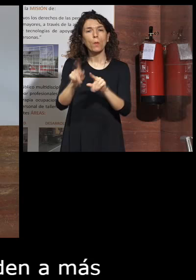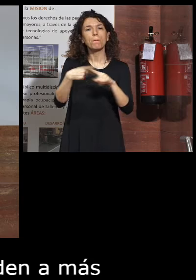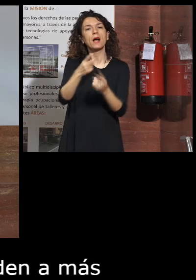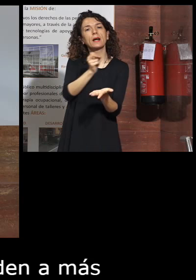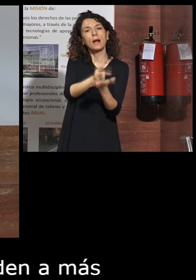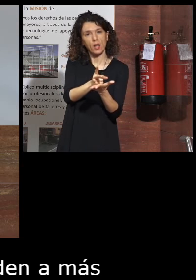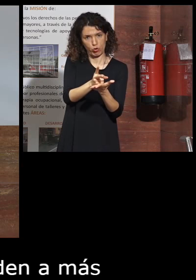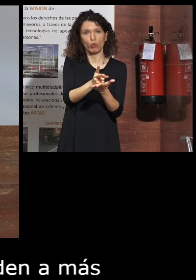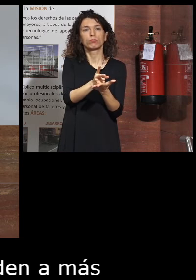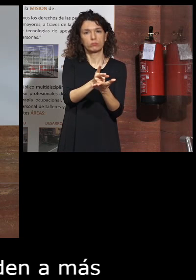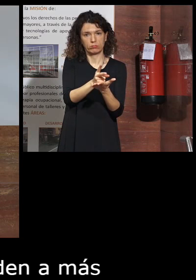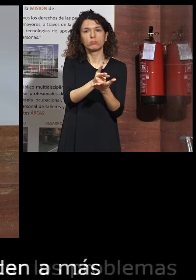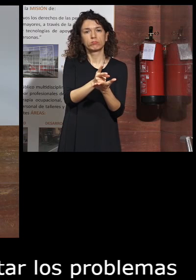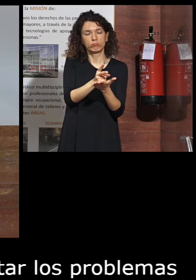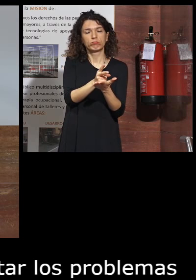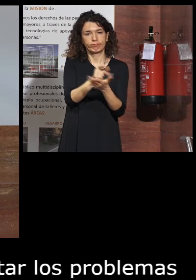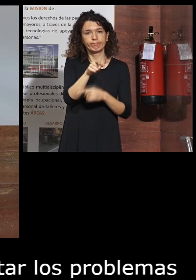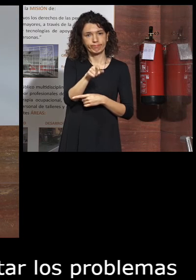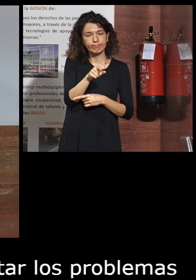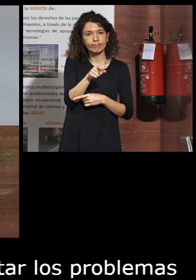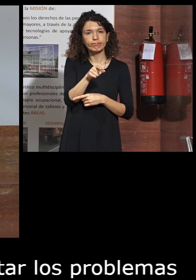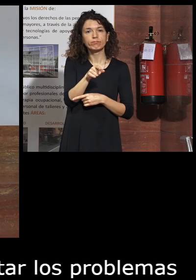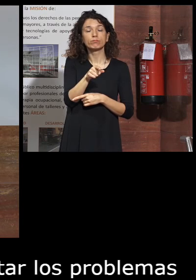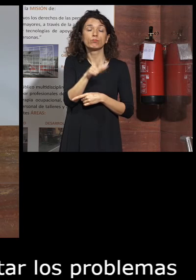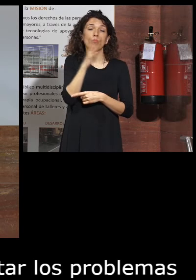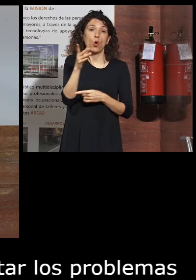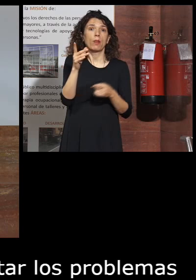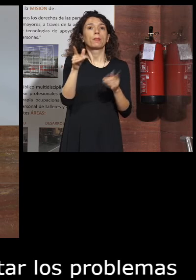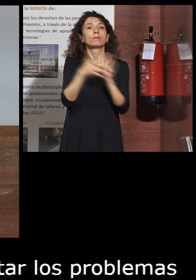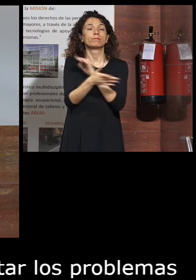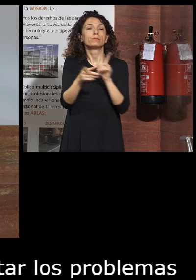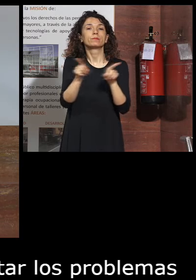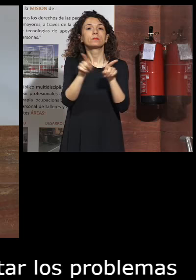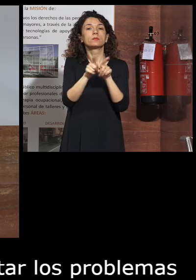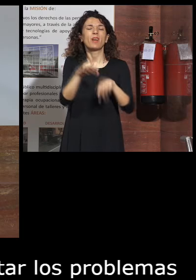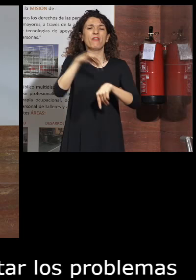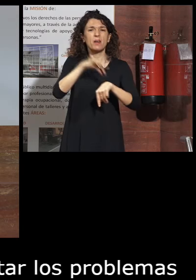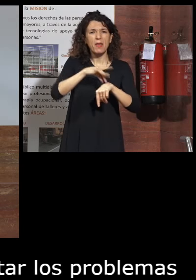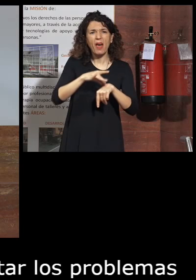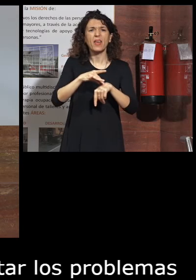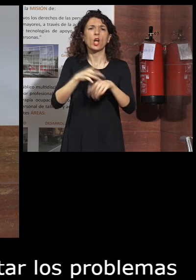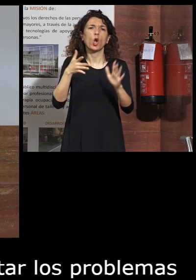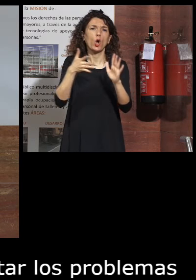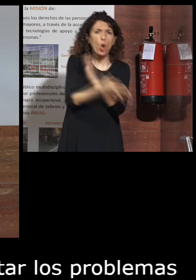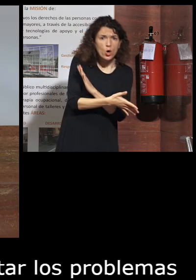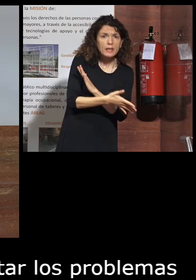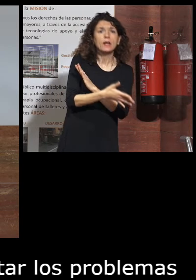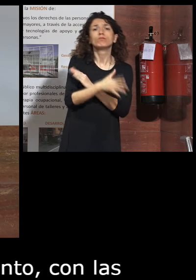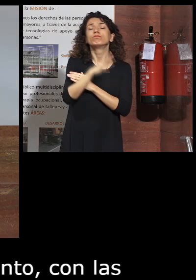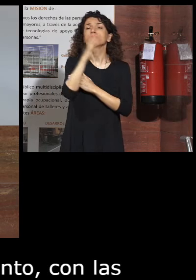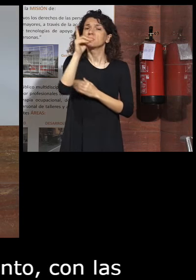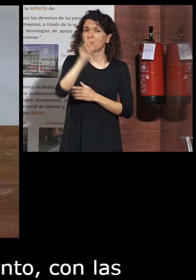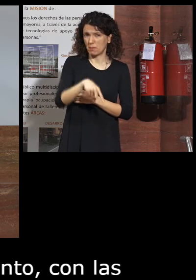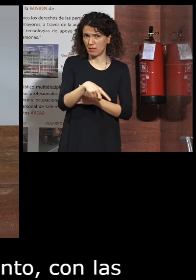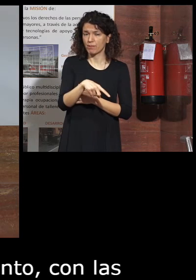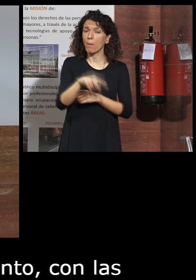relacionados con el ejecimiento, con las enfermedades crónicas y con los